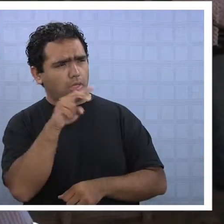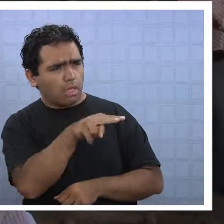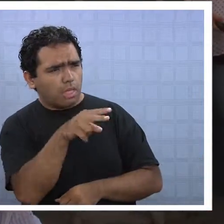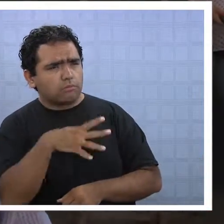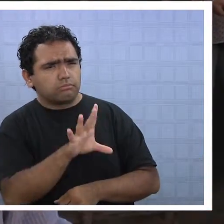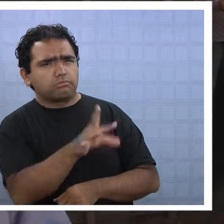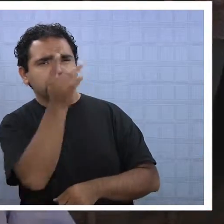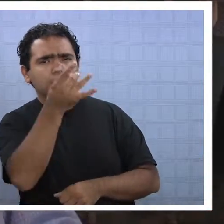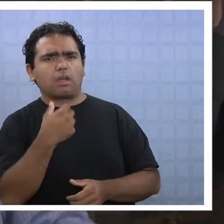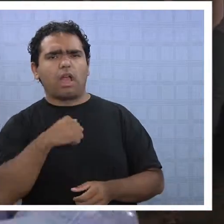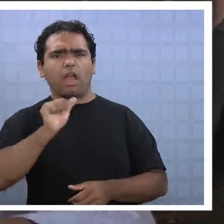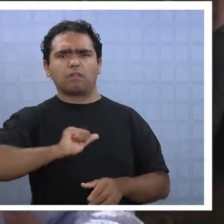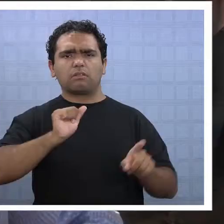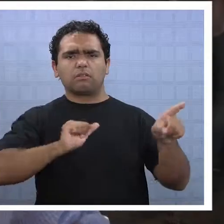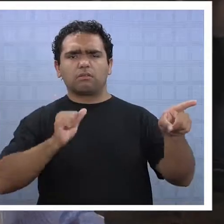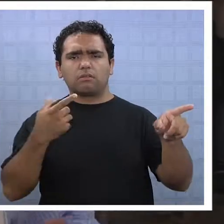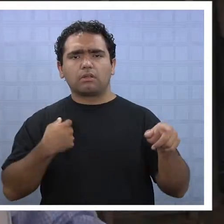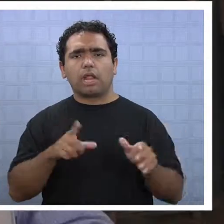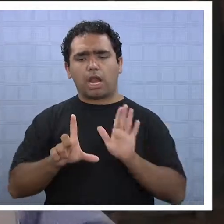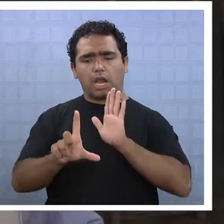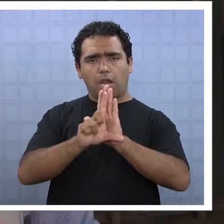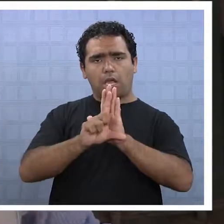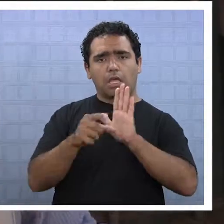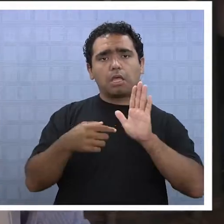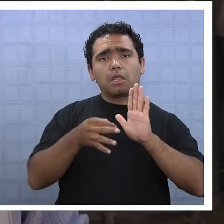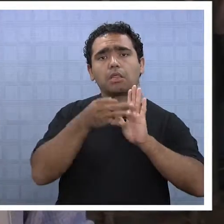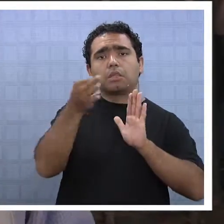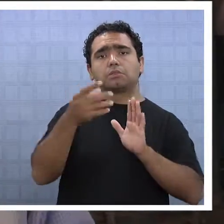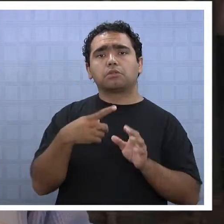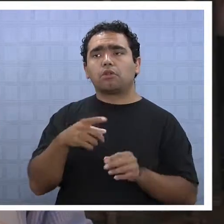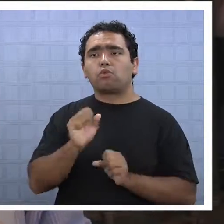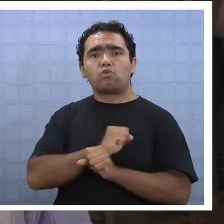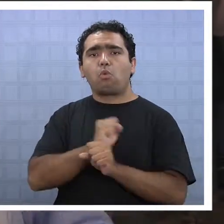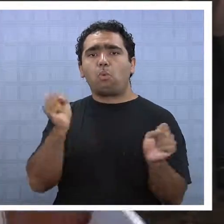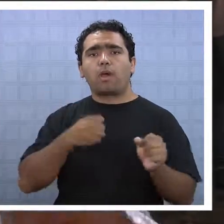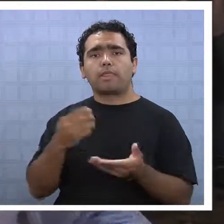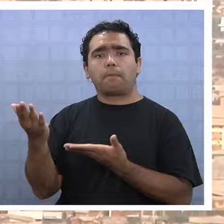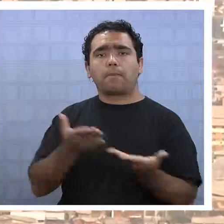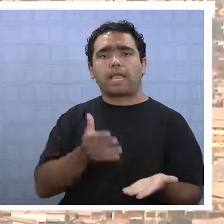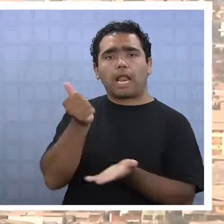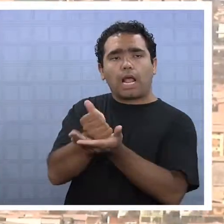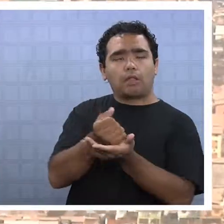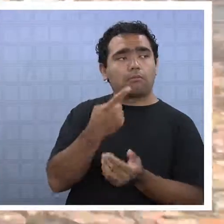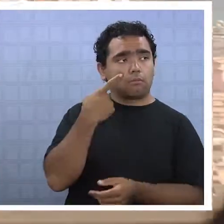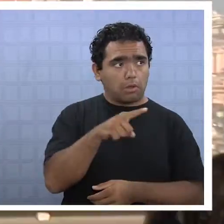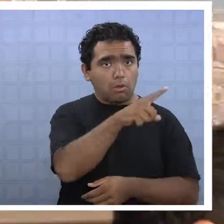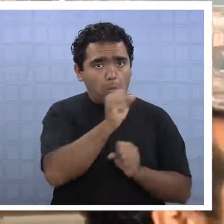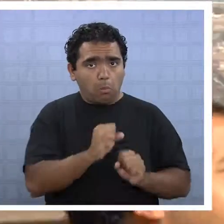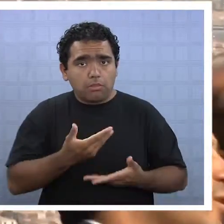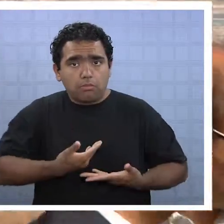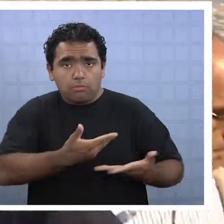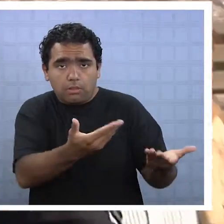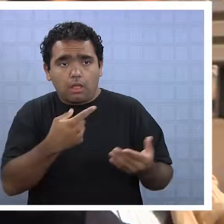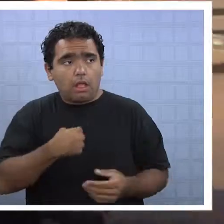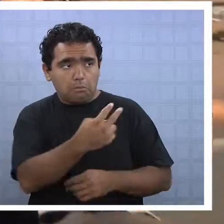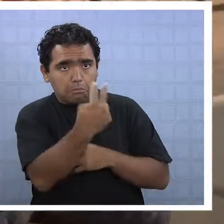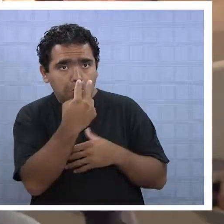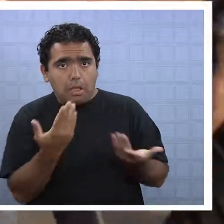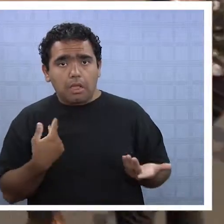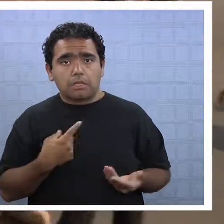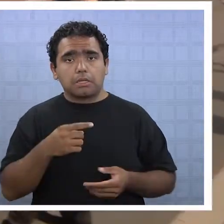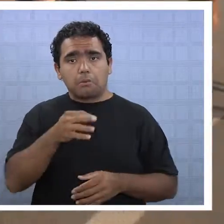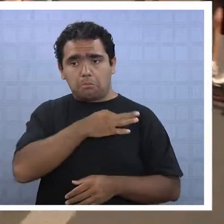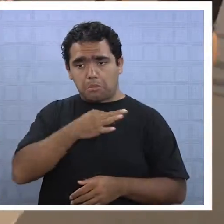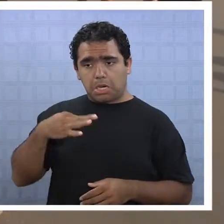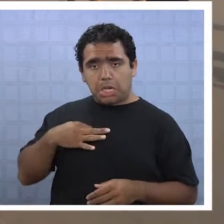intendente. La ley, claro, dice que no hay que invitar al alcalde. Pero él podría invitarme porque él me ha venido a ver, los ministros han llegado